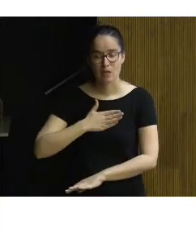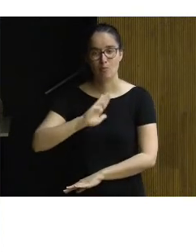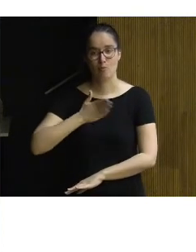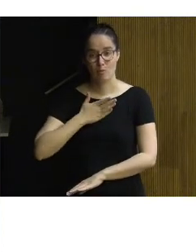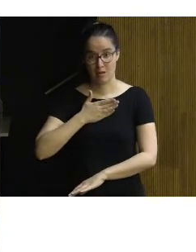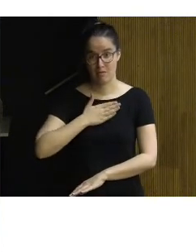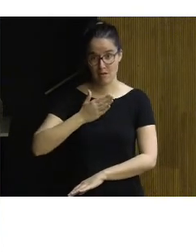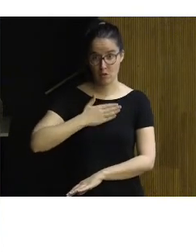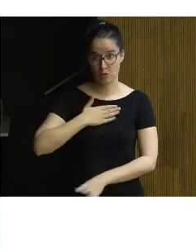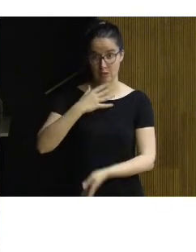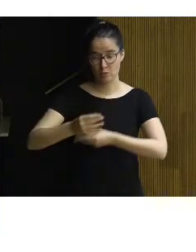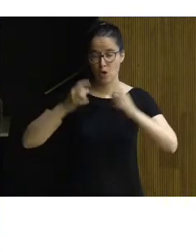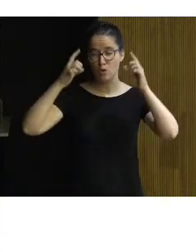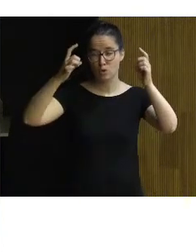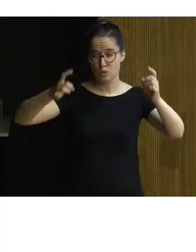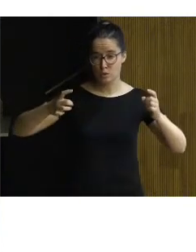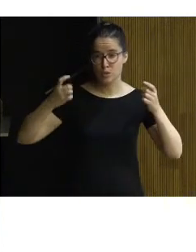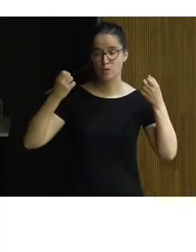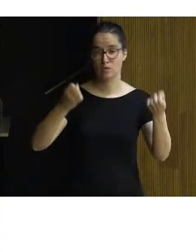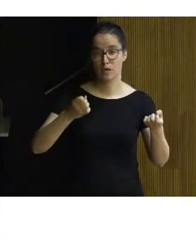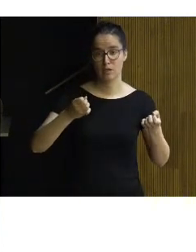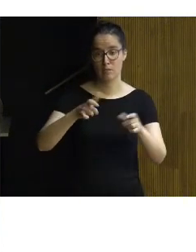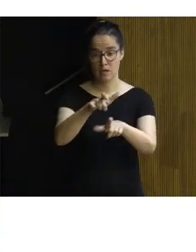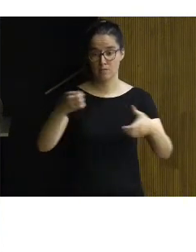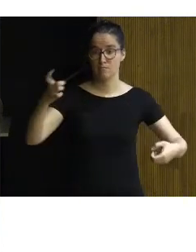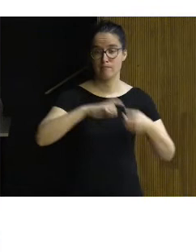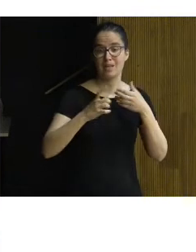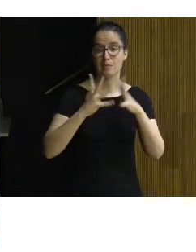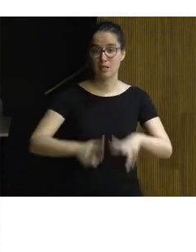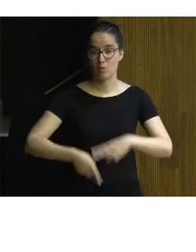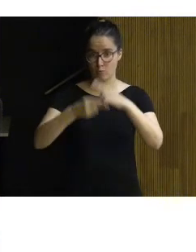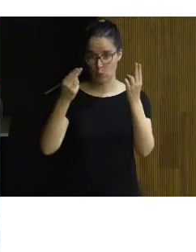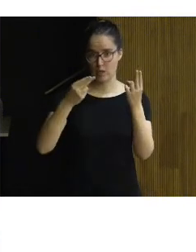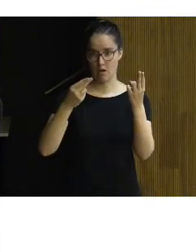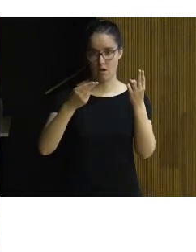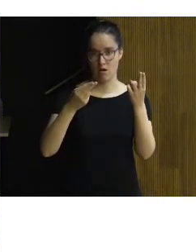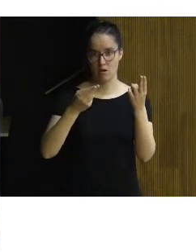propietarios. Hicimos un esfuerzo importante en implicar a la Administración Pública no solo por su